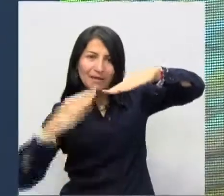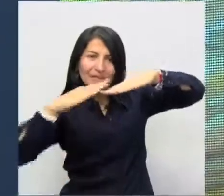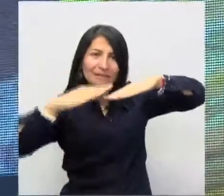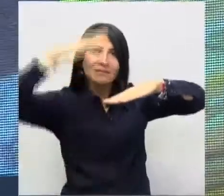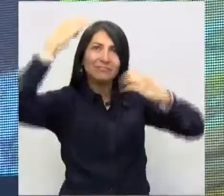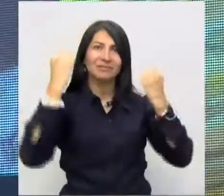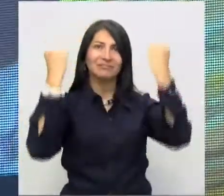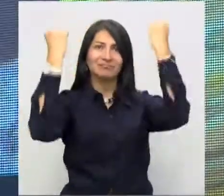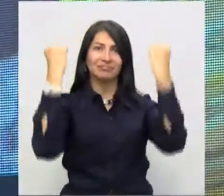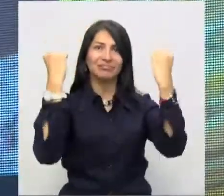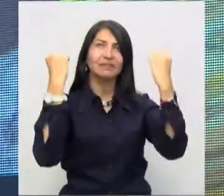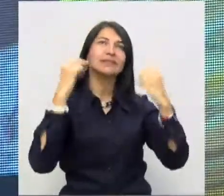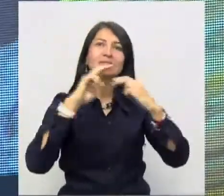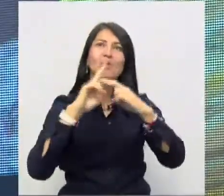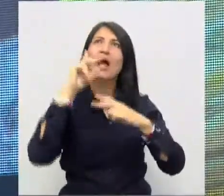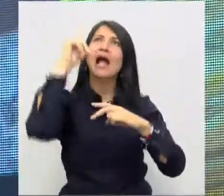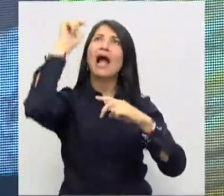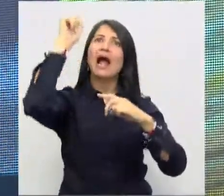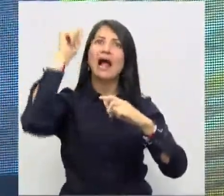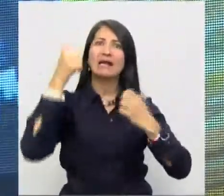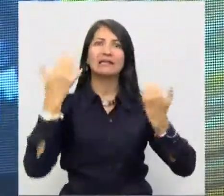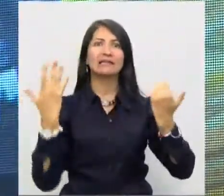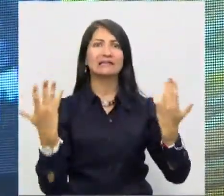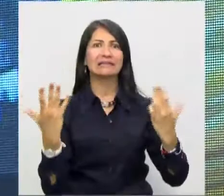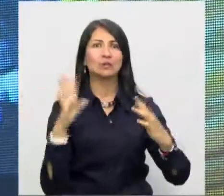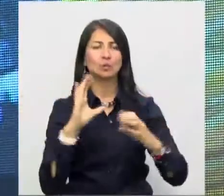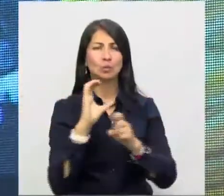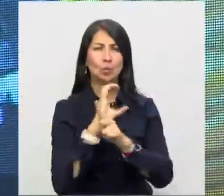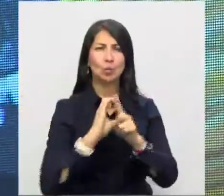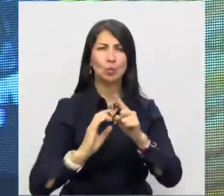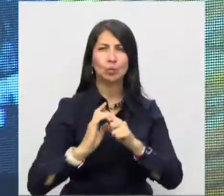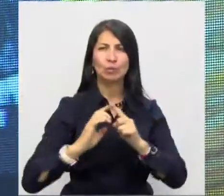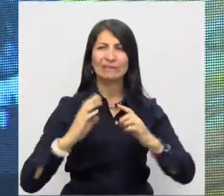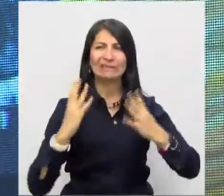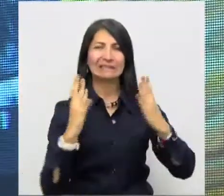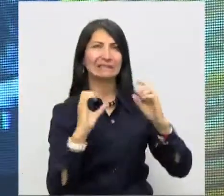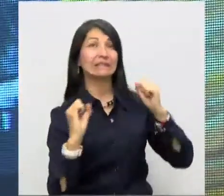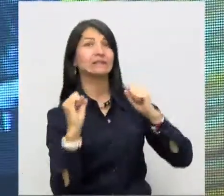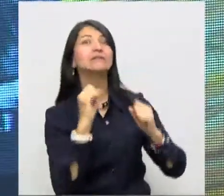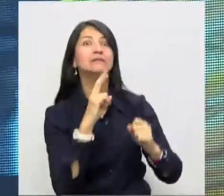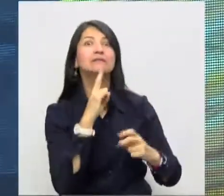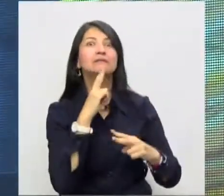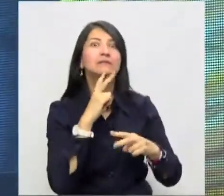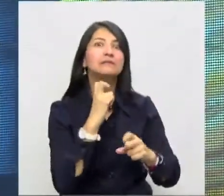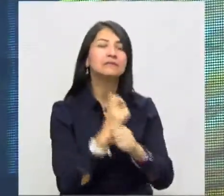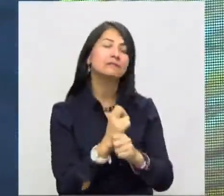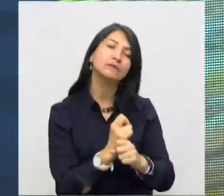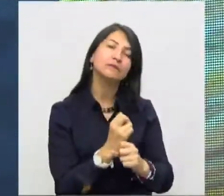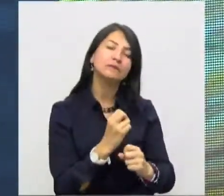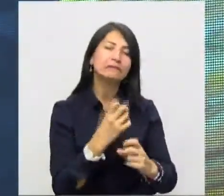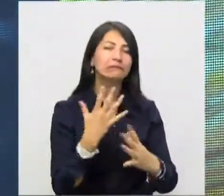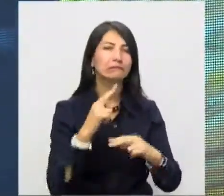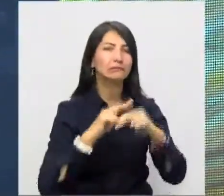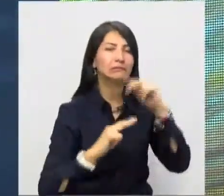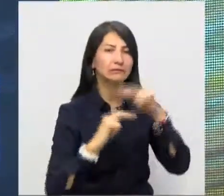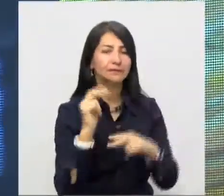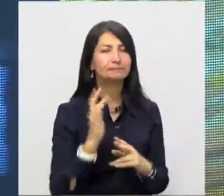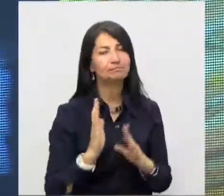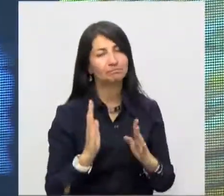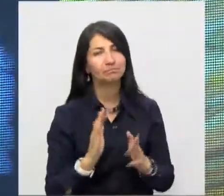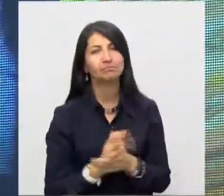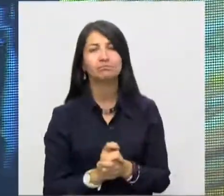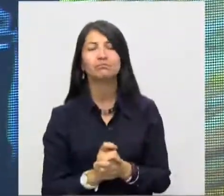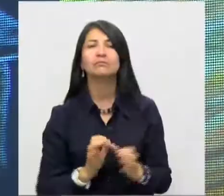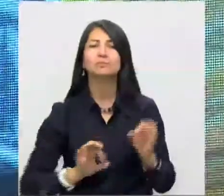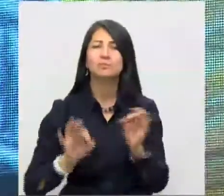construcciones en altura de muebles de interés cultural en su entorno es muy complejo. Pues,